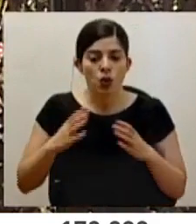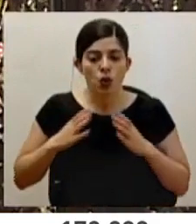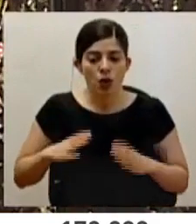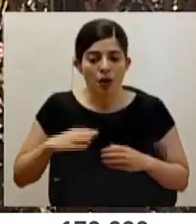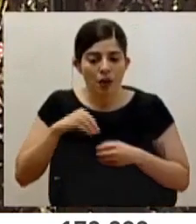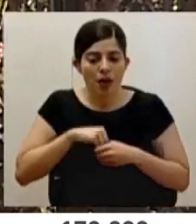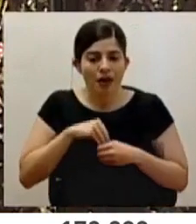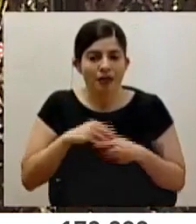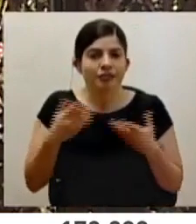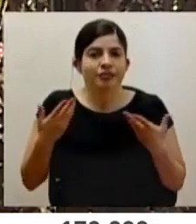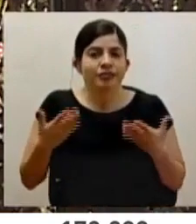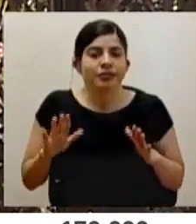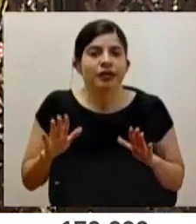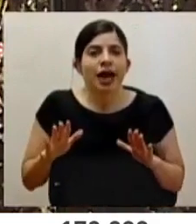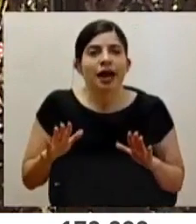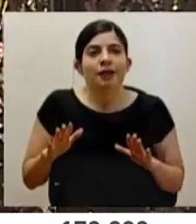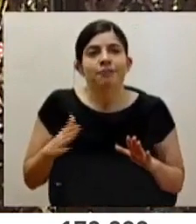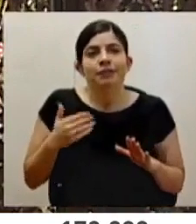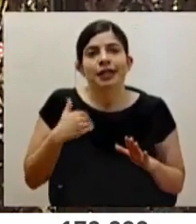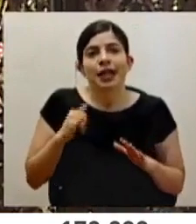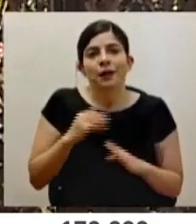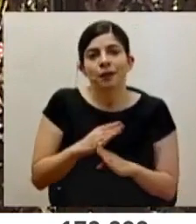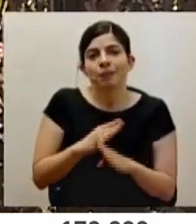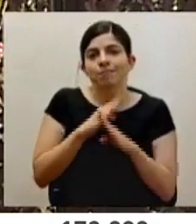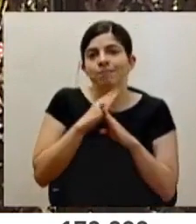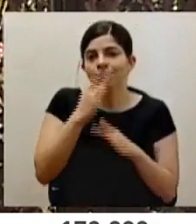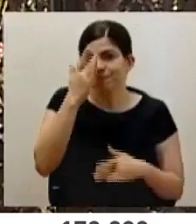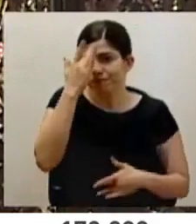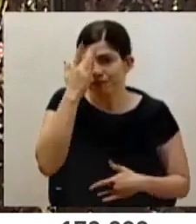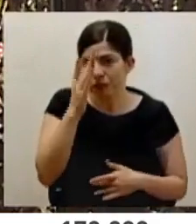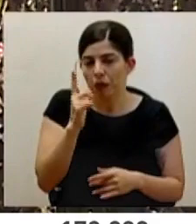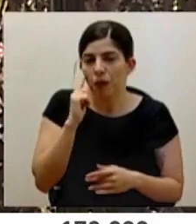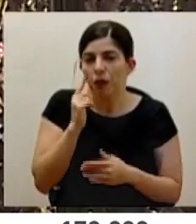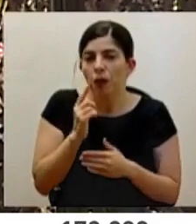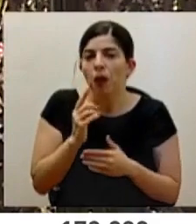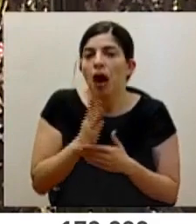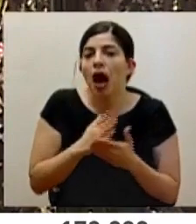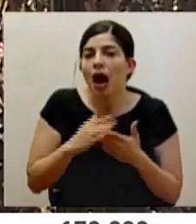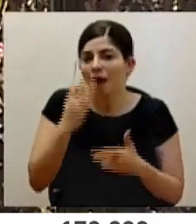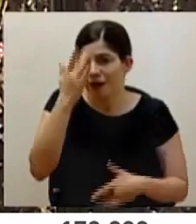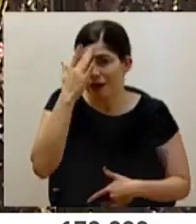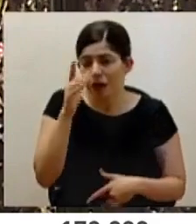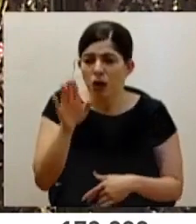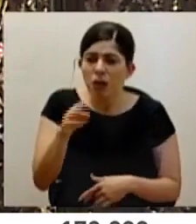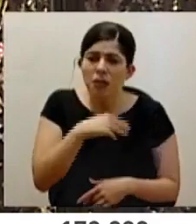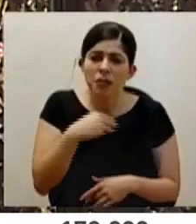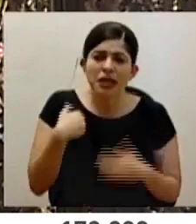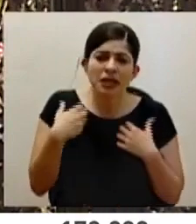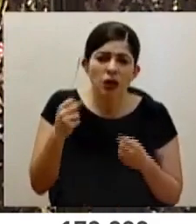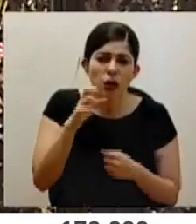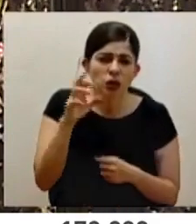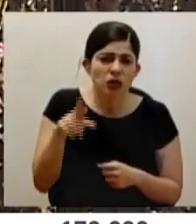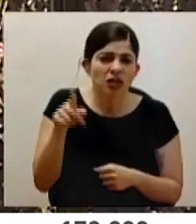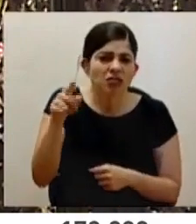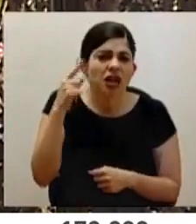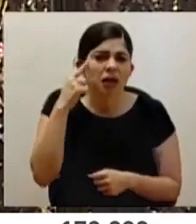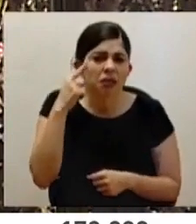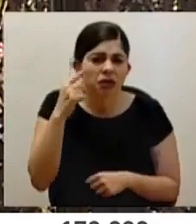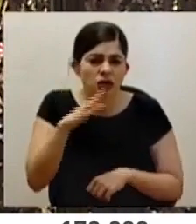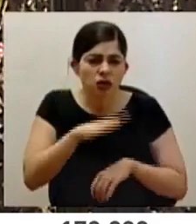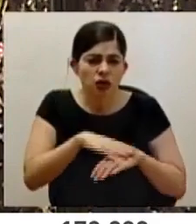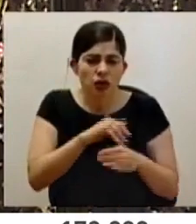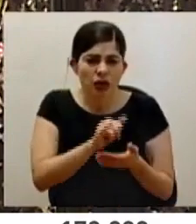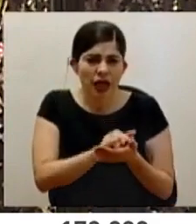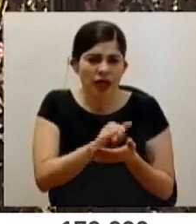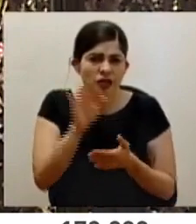cuerpo ya está de otra forma inmunizado, por lo menos por un tiempo. Yo no sé qué posición tiene el Ministerio de Salud de Costa Rica ante esa